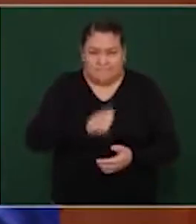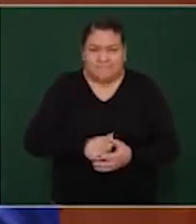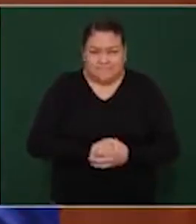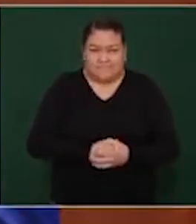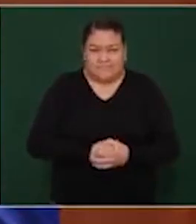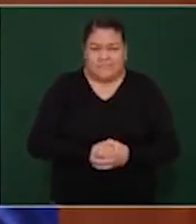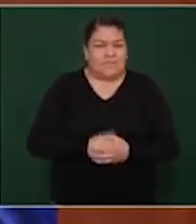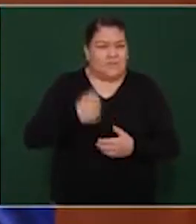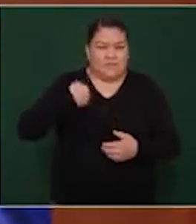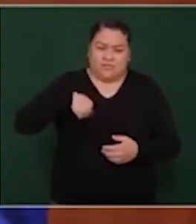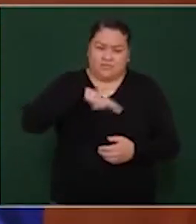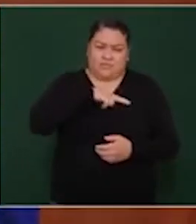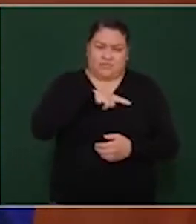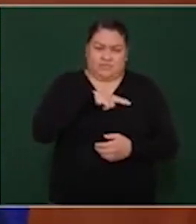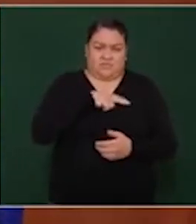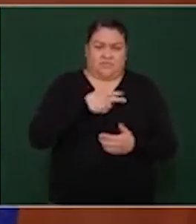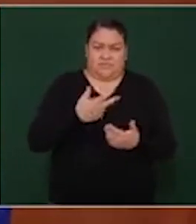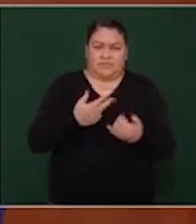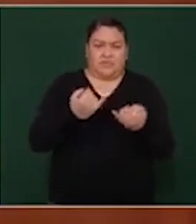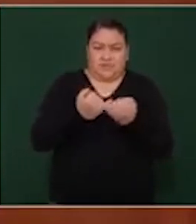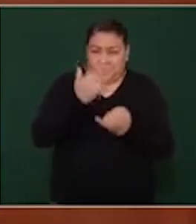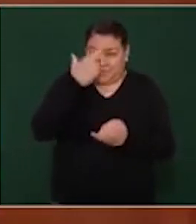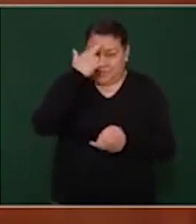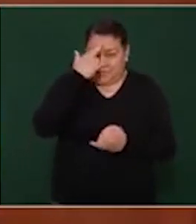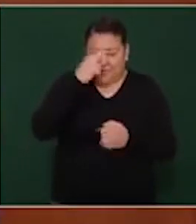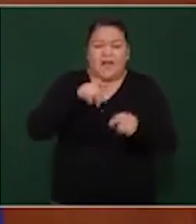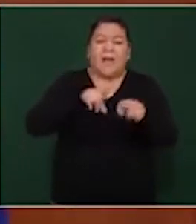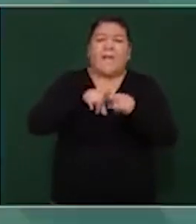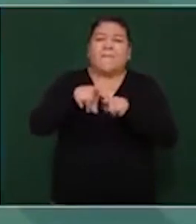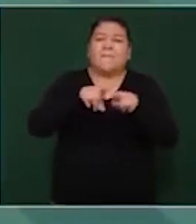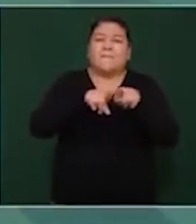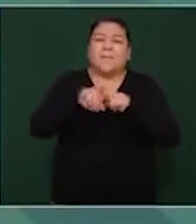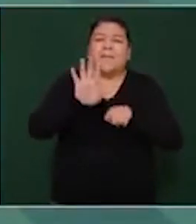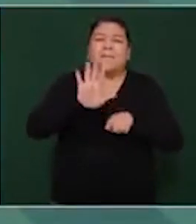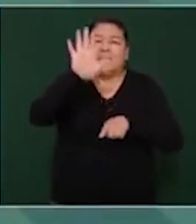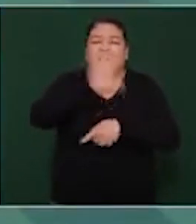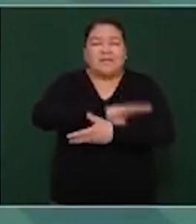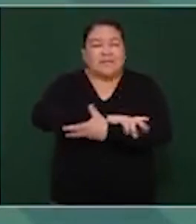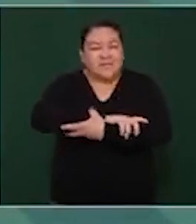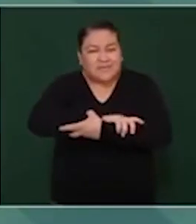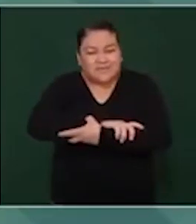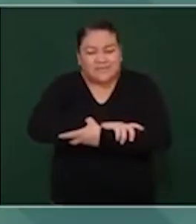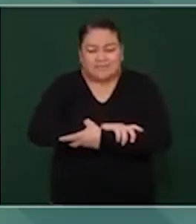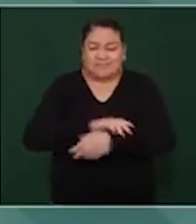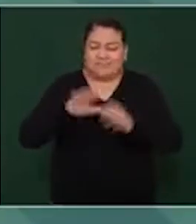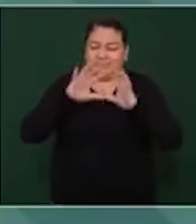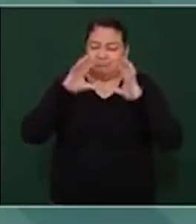a la práctica la fraternidad universal